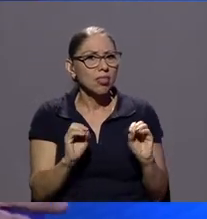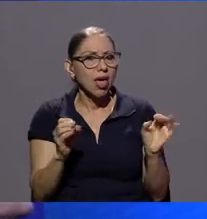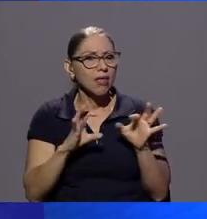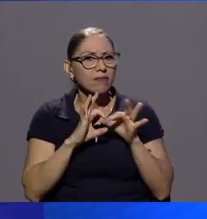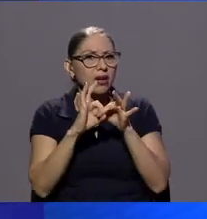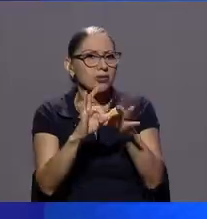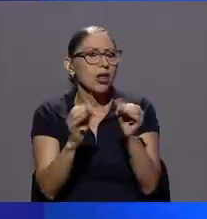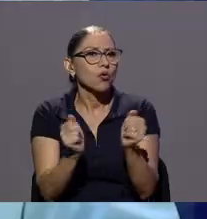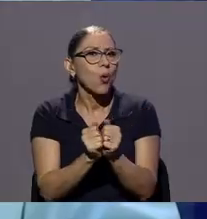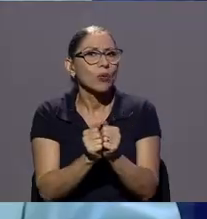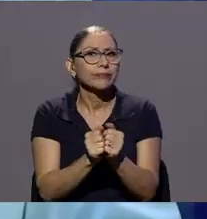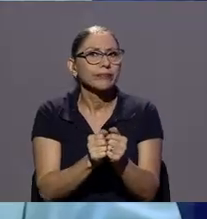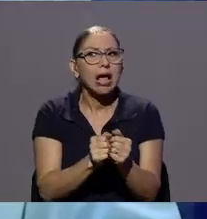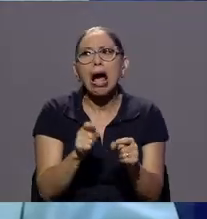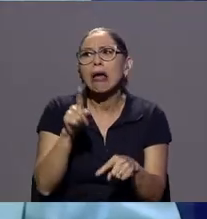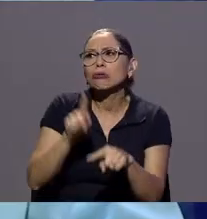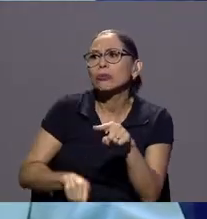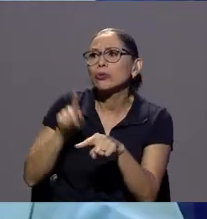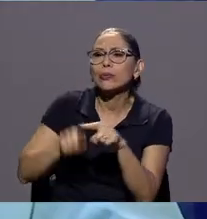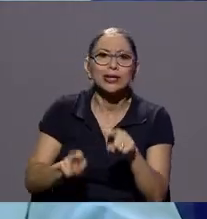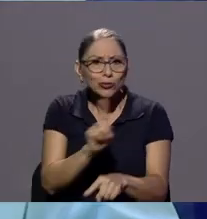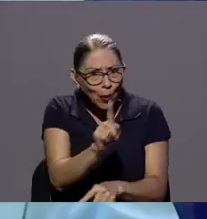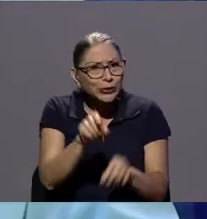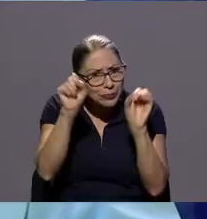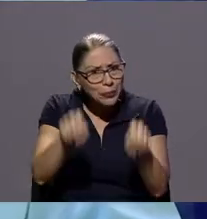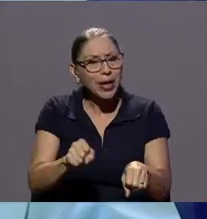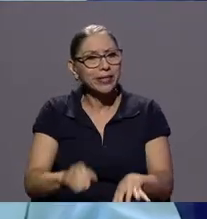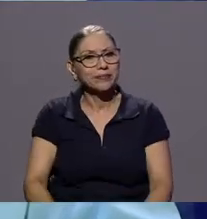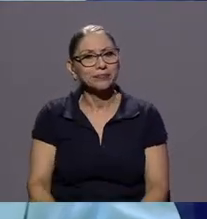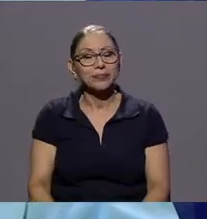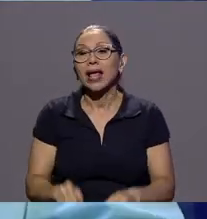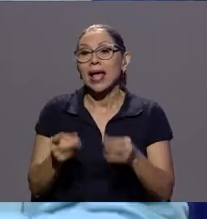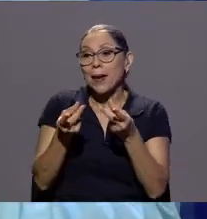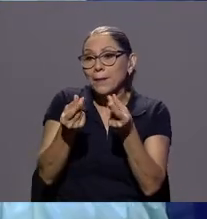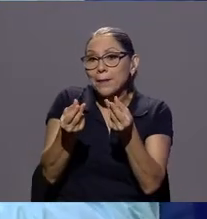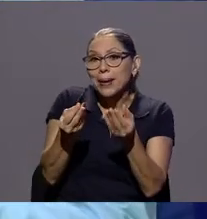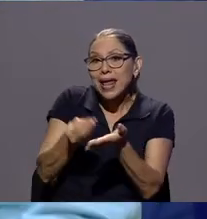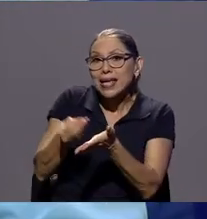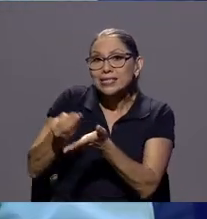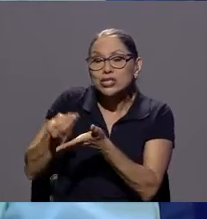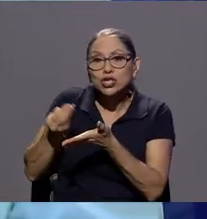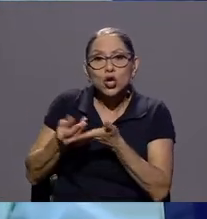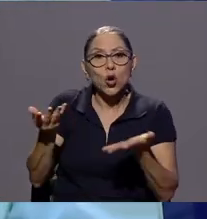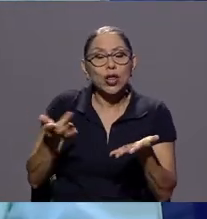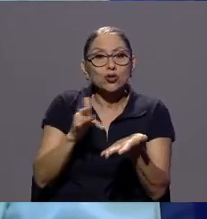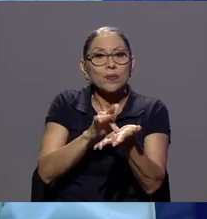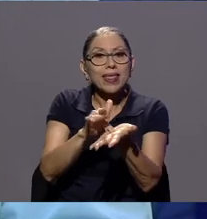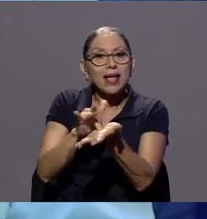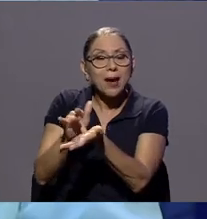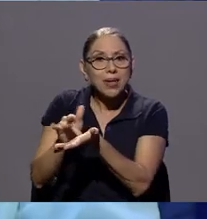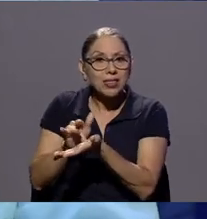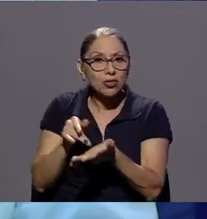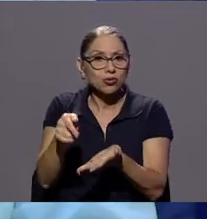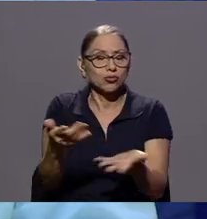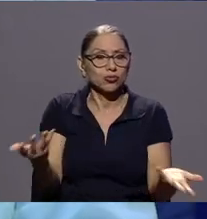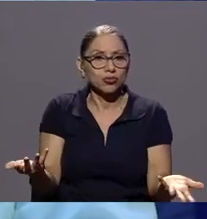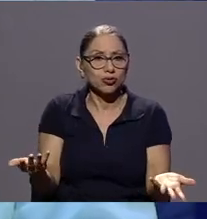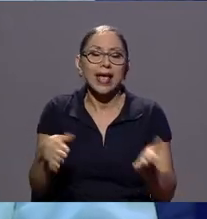imposibilidades tecnológicas claro el tema del precio de los alimentos de los medicamentos perdón en donde por ejemplo